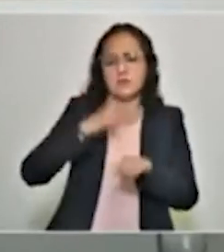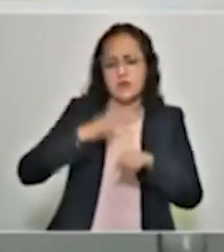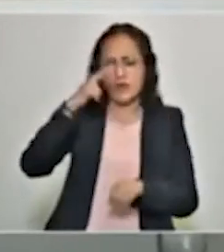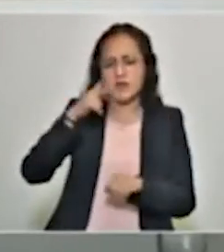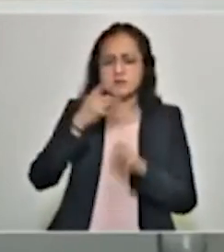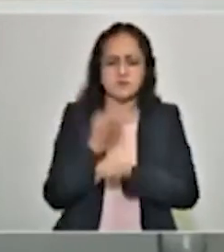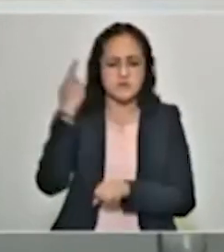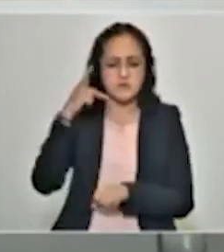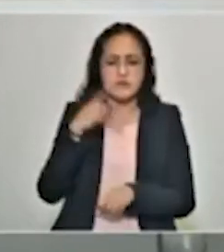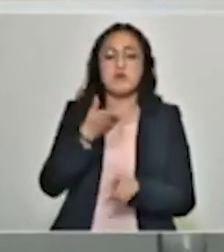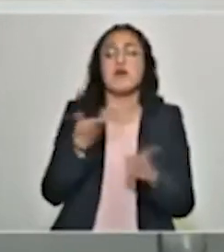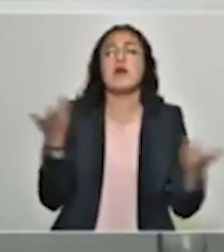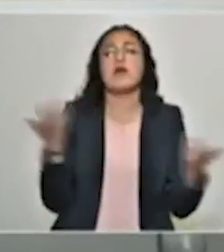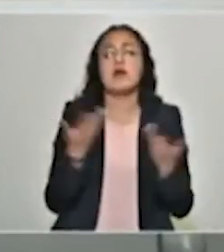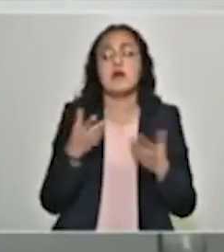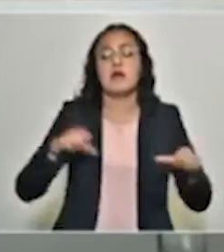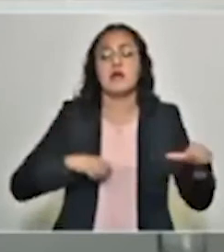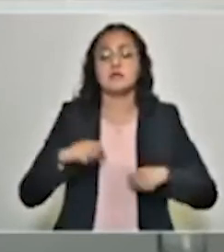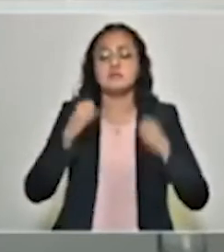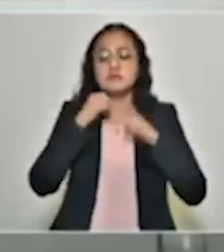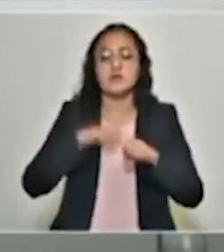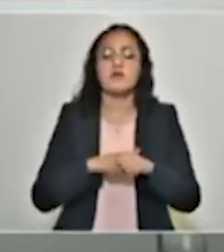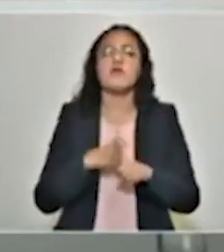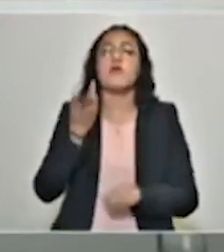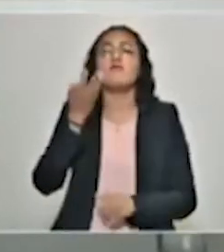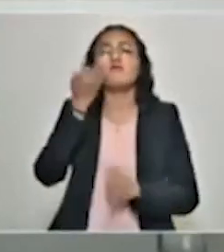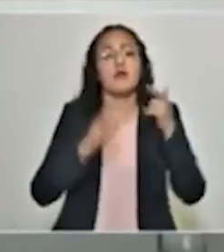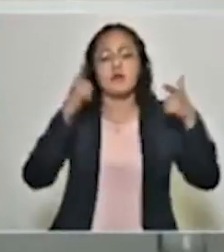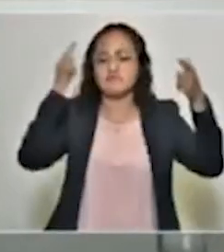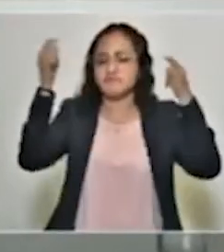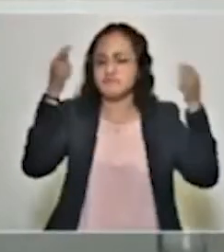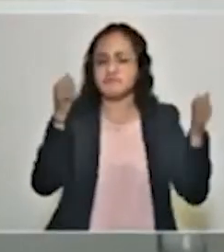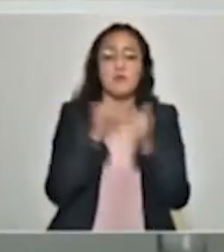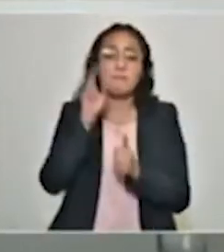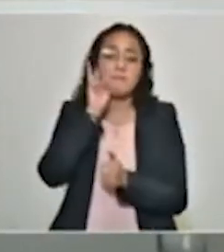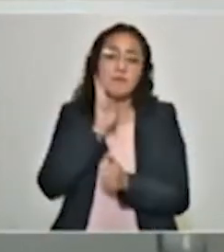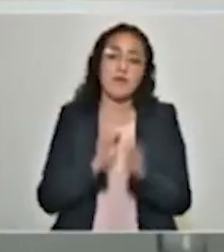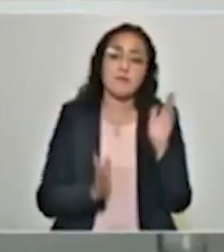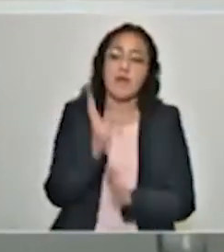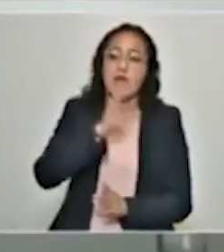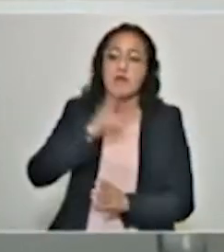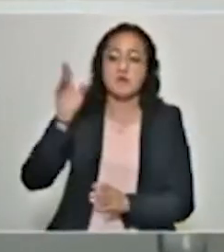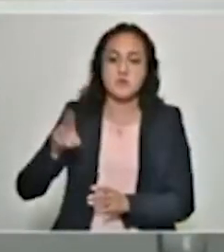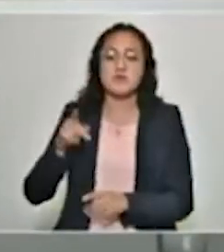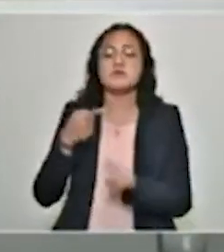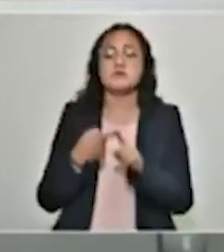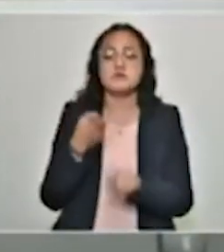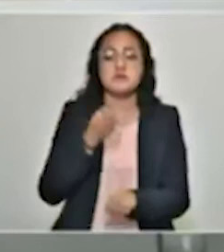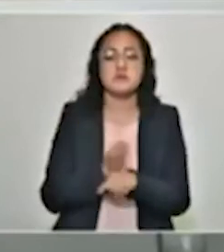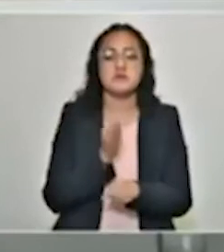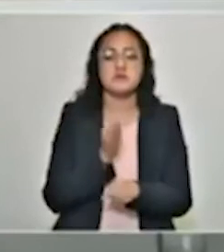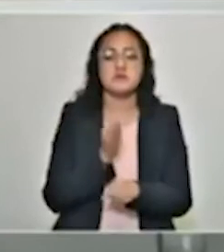Puebla organizaron actividades sociales de fin de curso con un viaje a Cancún. Fueron